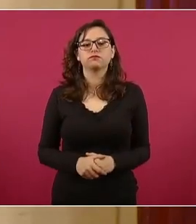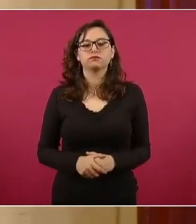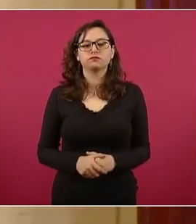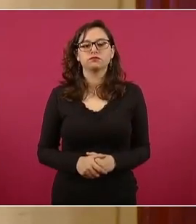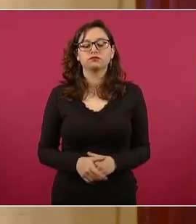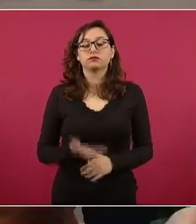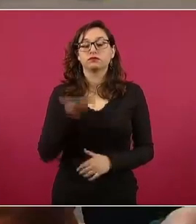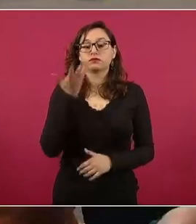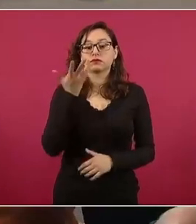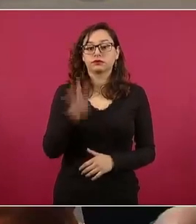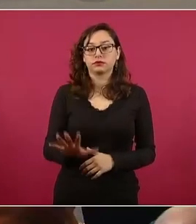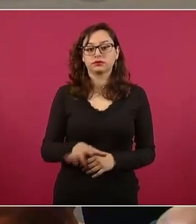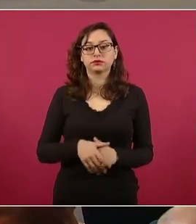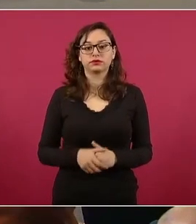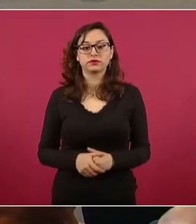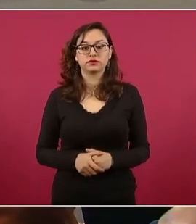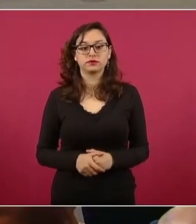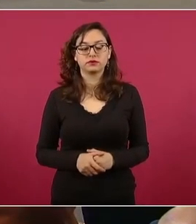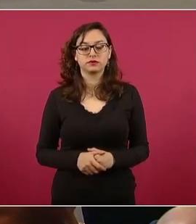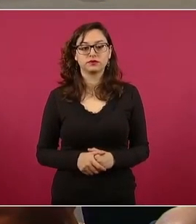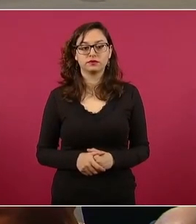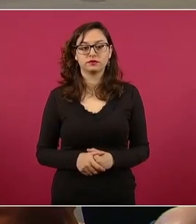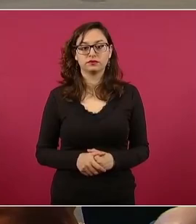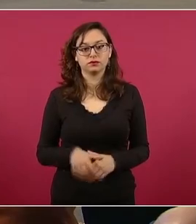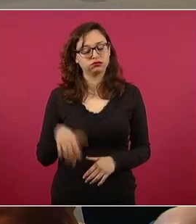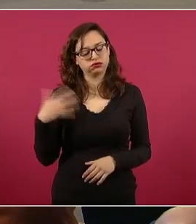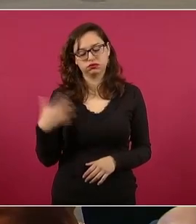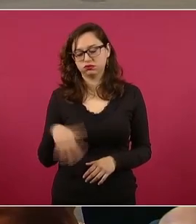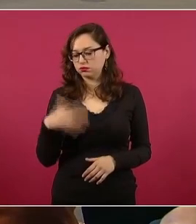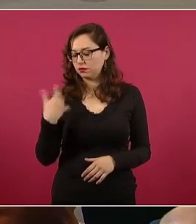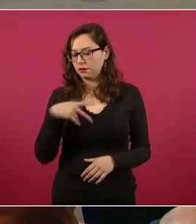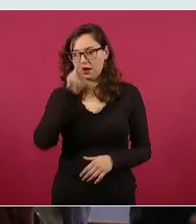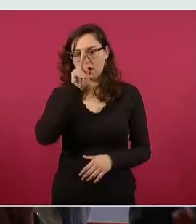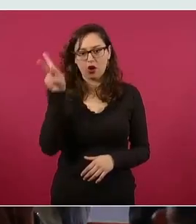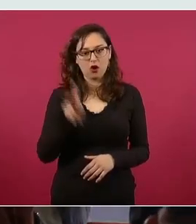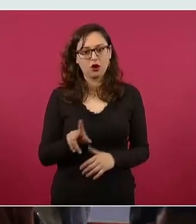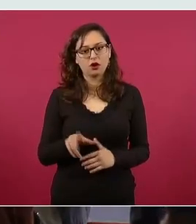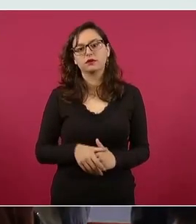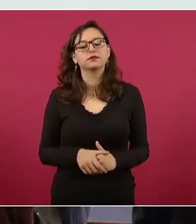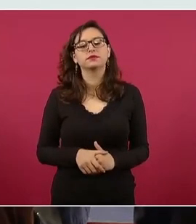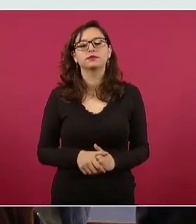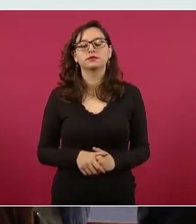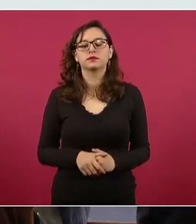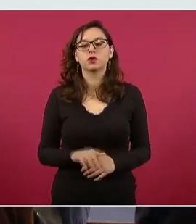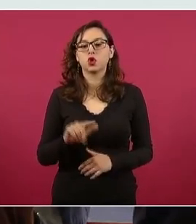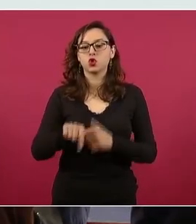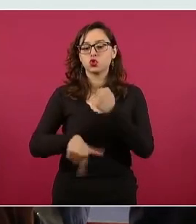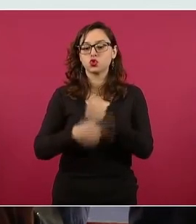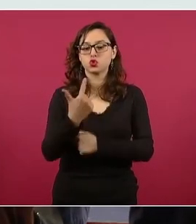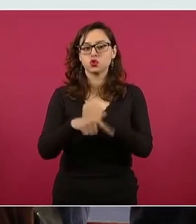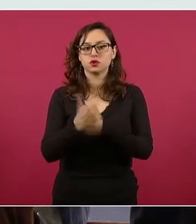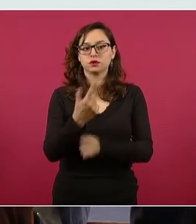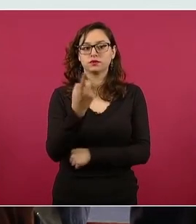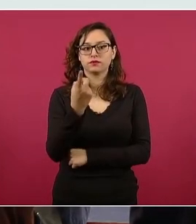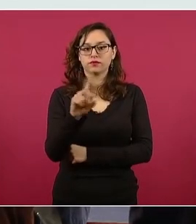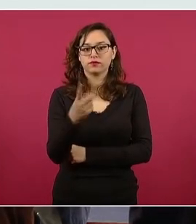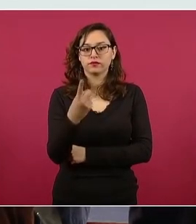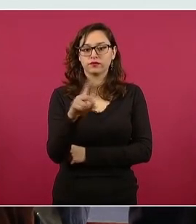Diez, este es histórico. El 12 de diciembre,